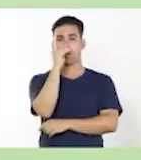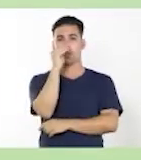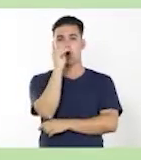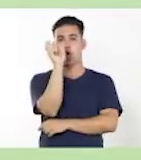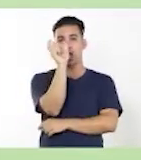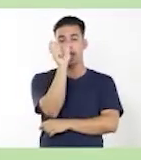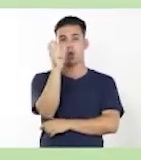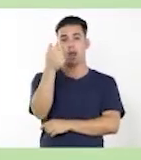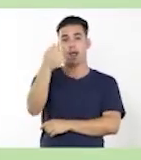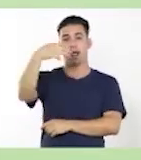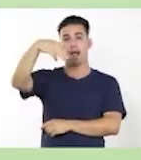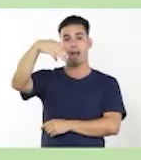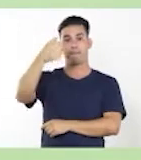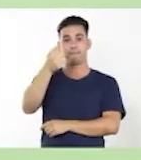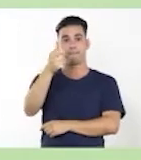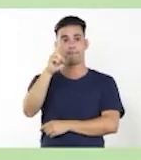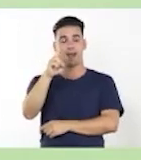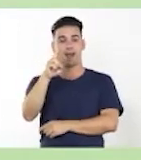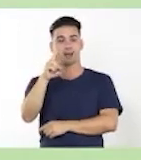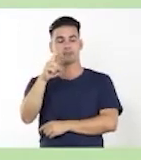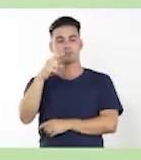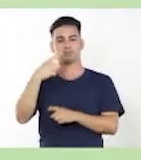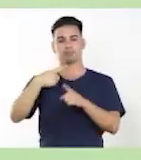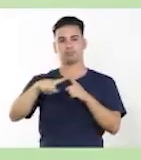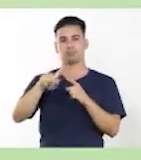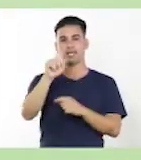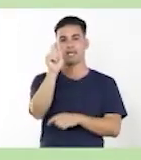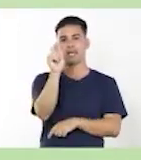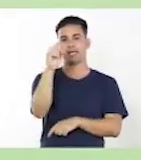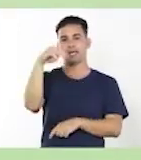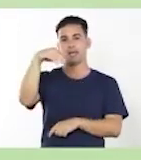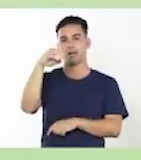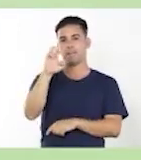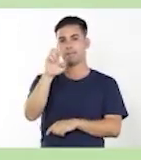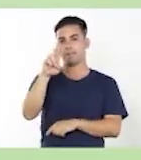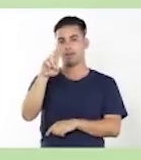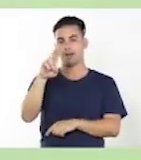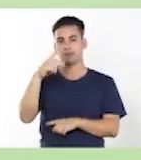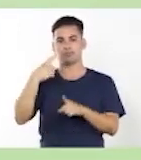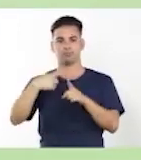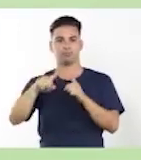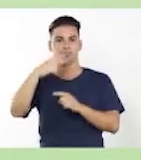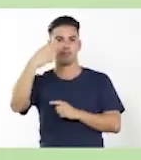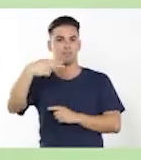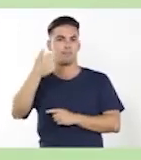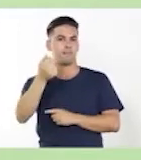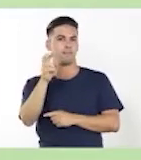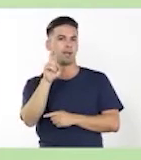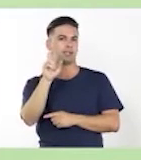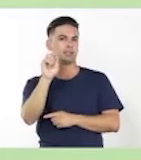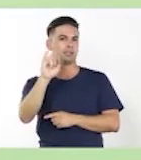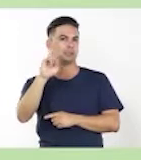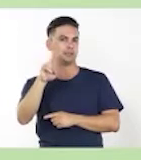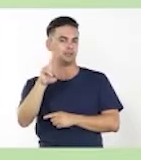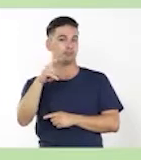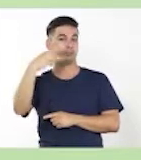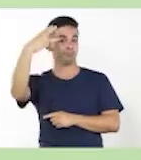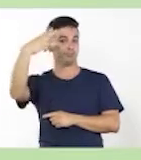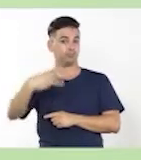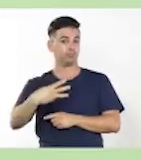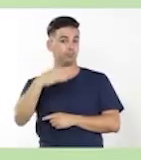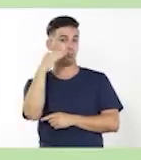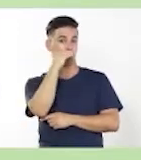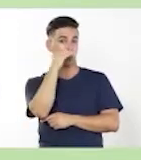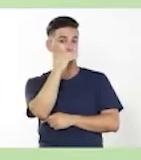amar, temer y partir. A partir de estos tres verbos modelos, nosotros vamos a